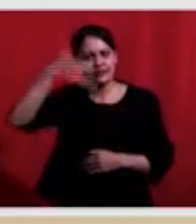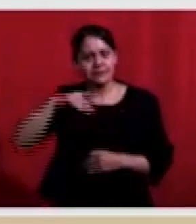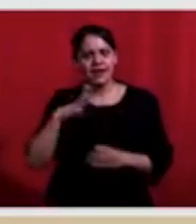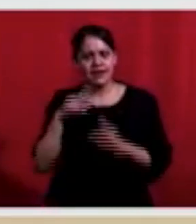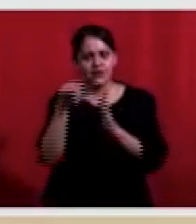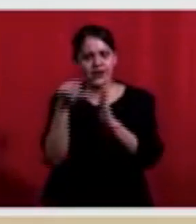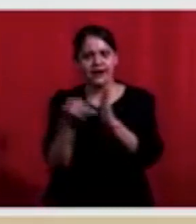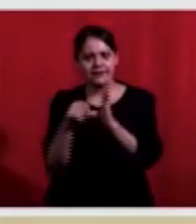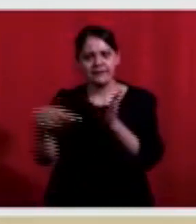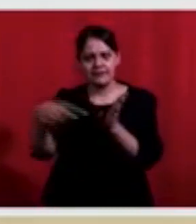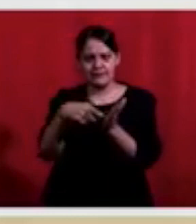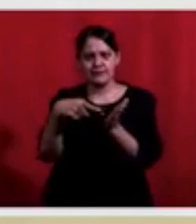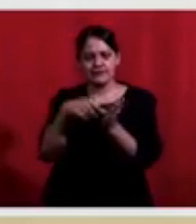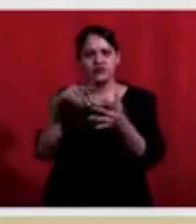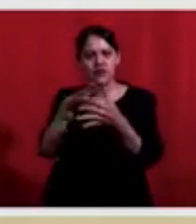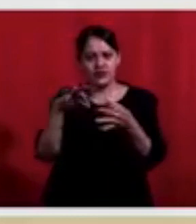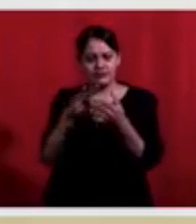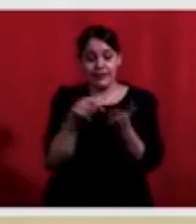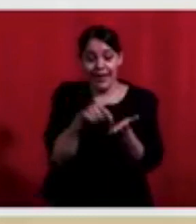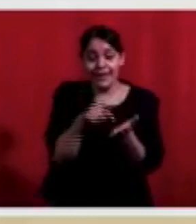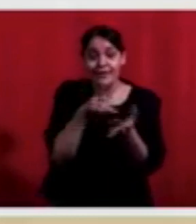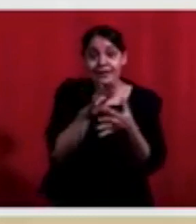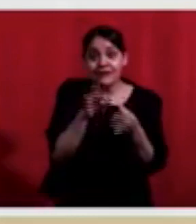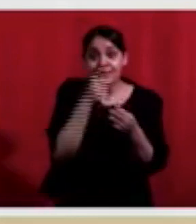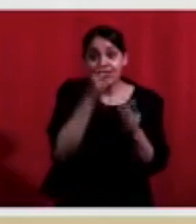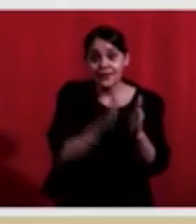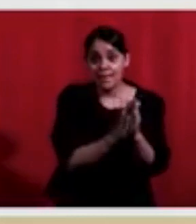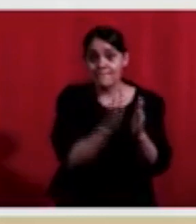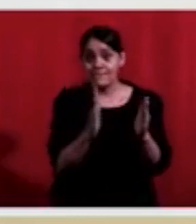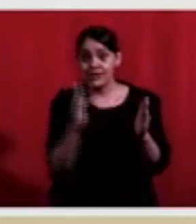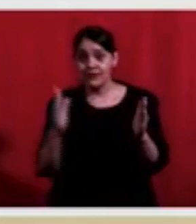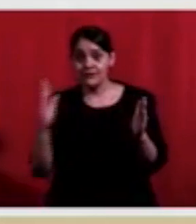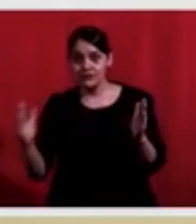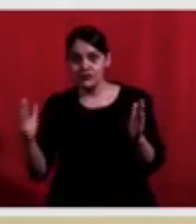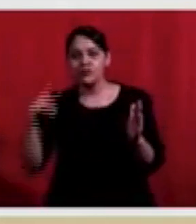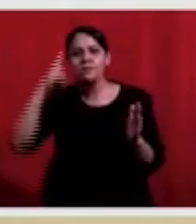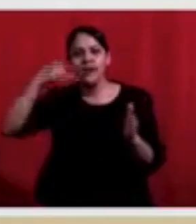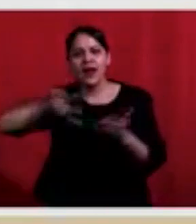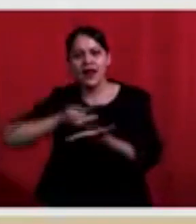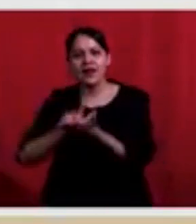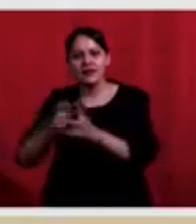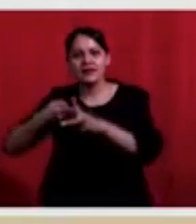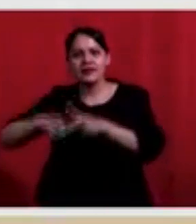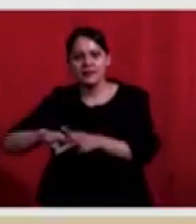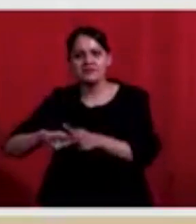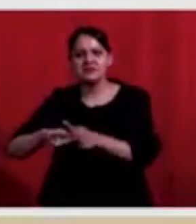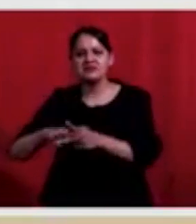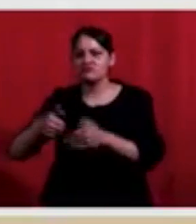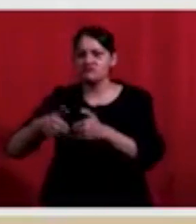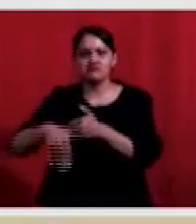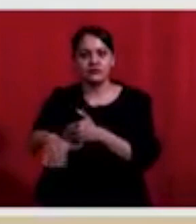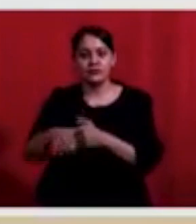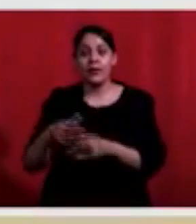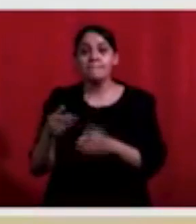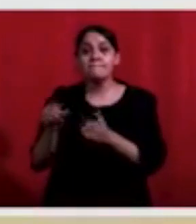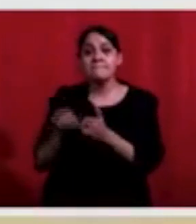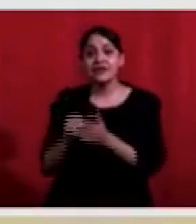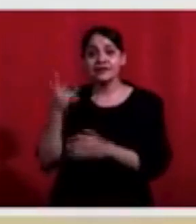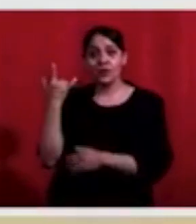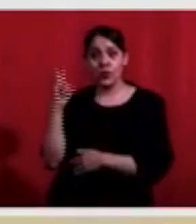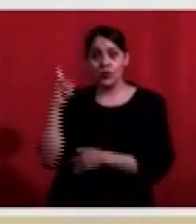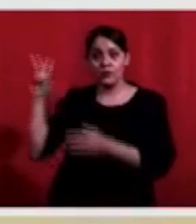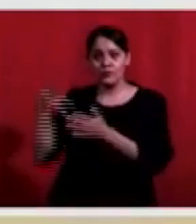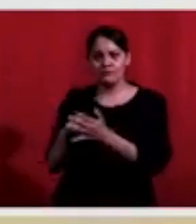Corte de Justicia de la Nación mandató al IMSS proporcionar al Congreso de la Unión las reformas al marco legal para la incorporación de las personas